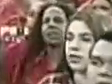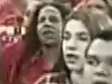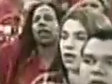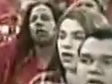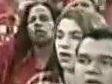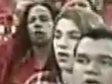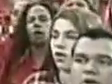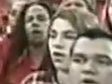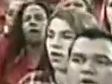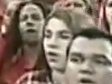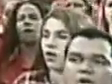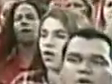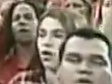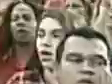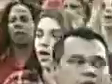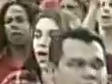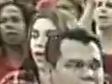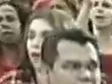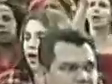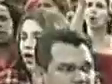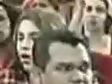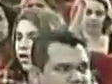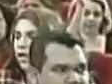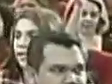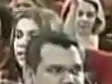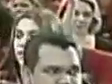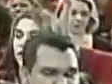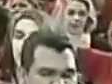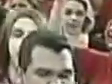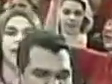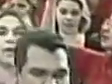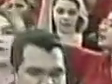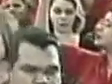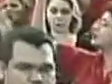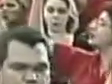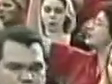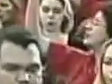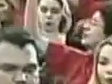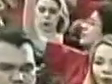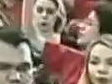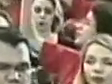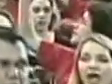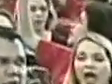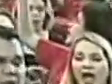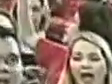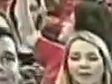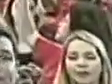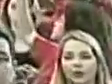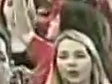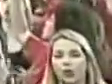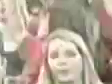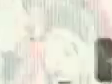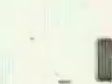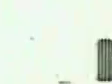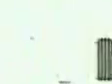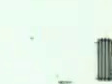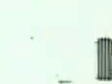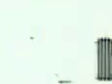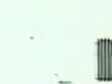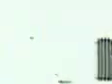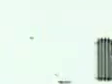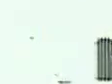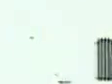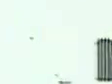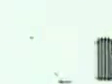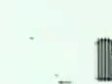el honor el valor que transgiene virtud al presupre que es